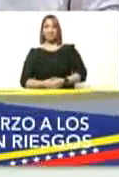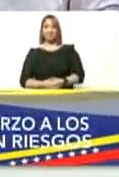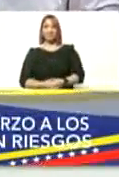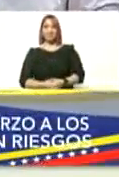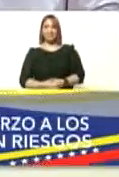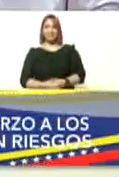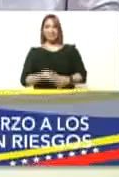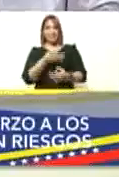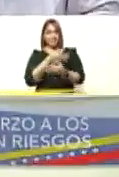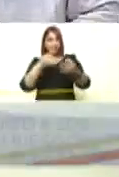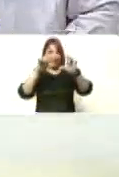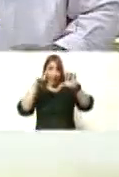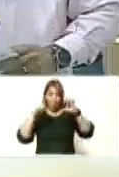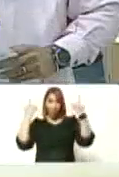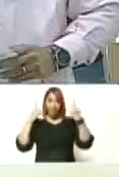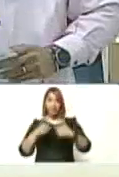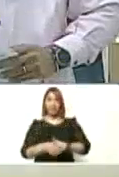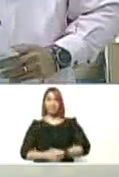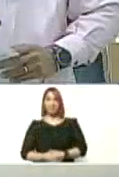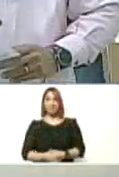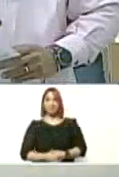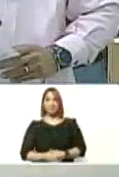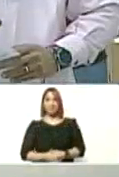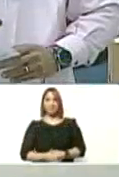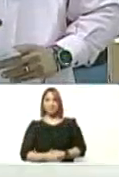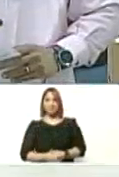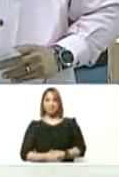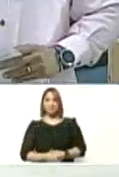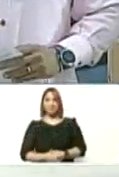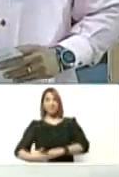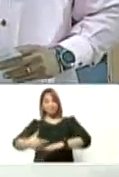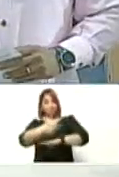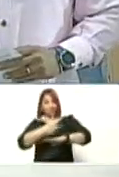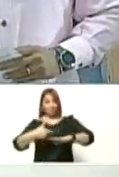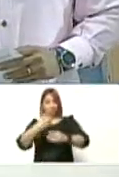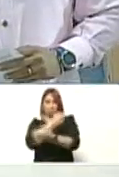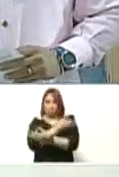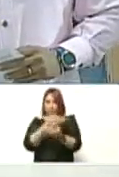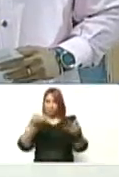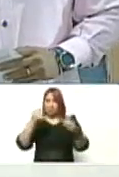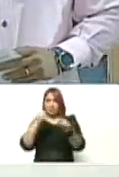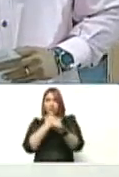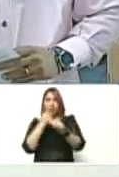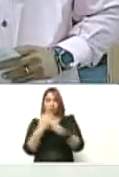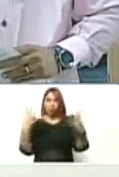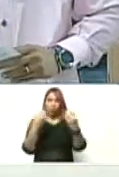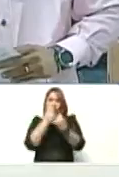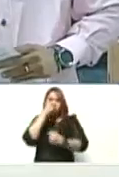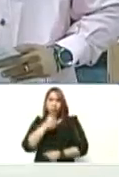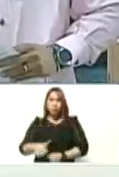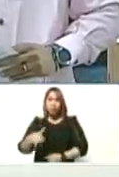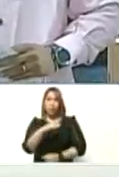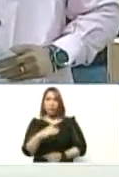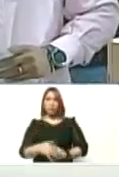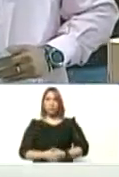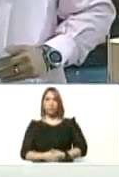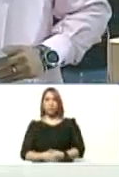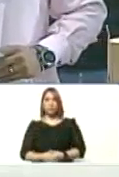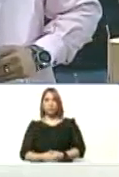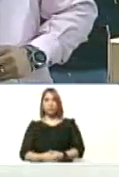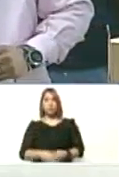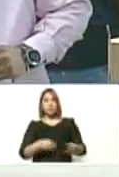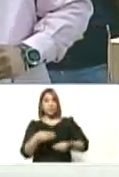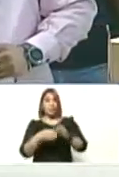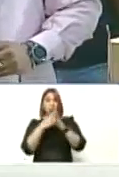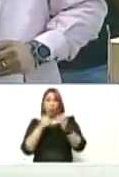correcto la guaira así es los gobernadores trabajando con la gente para la gente hacer